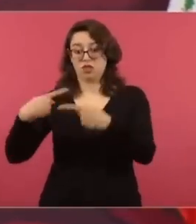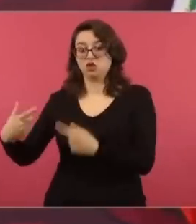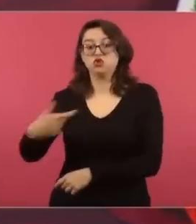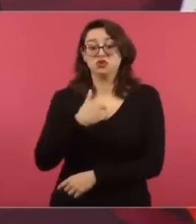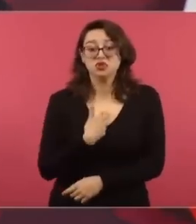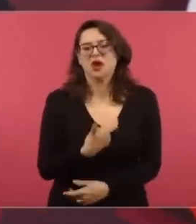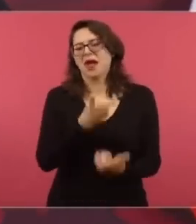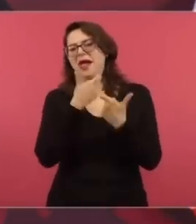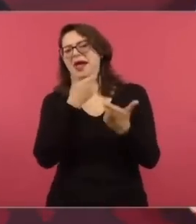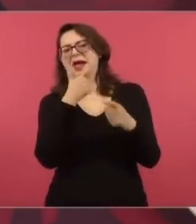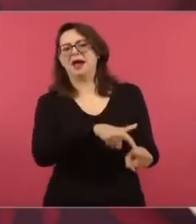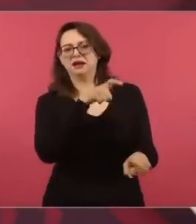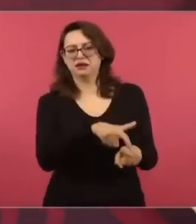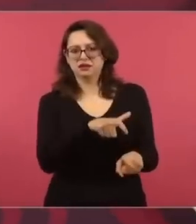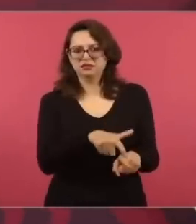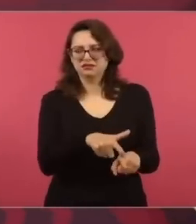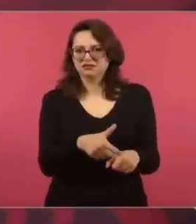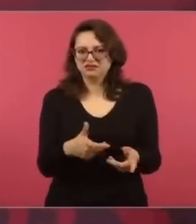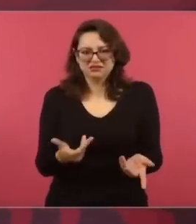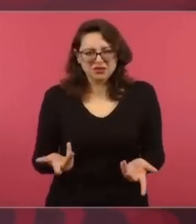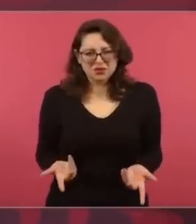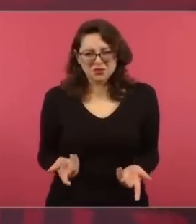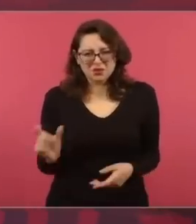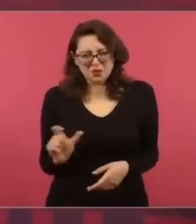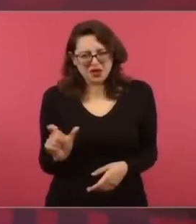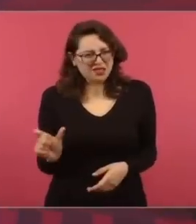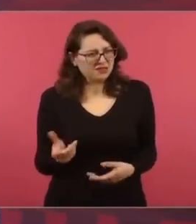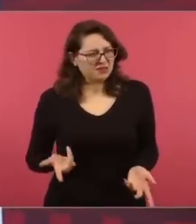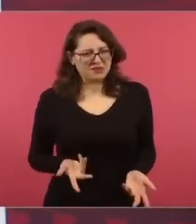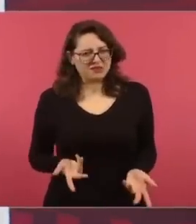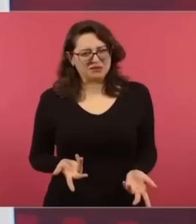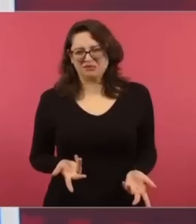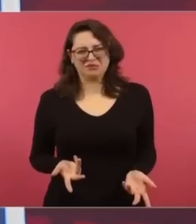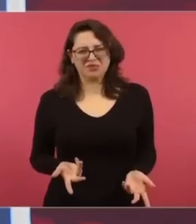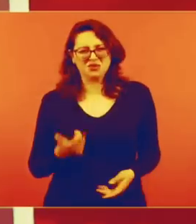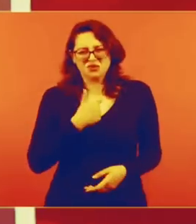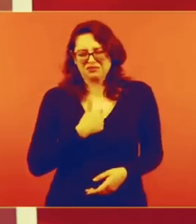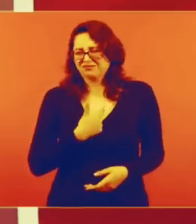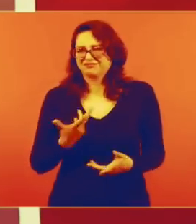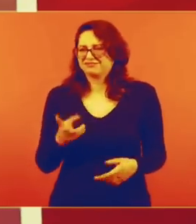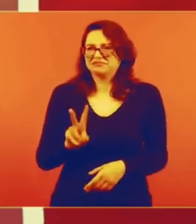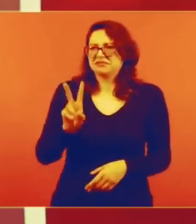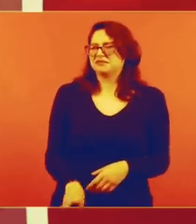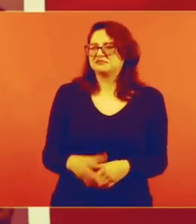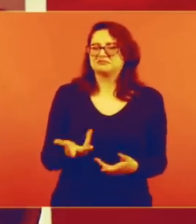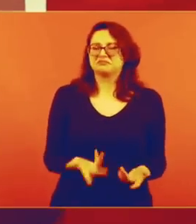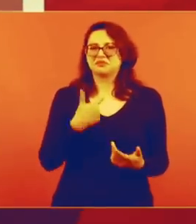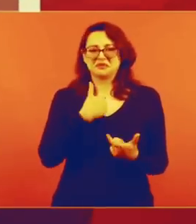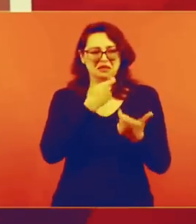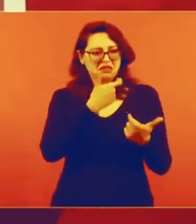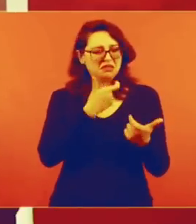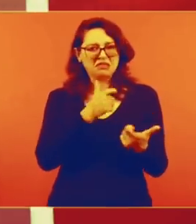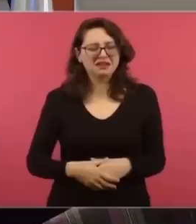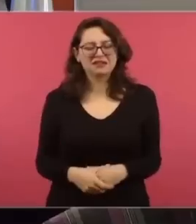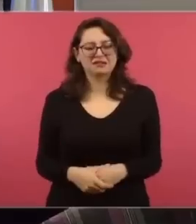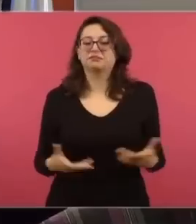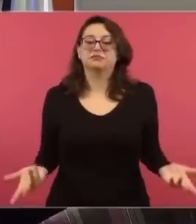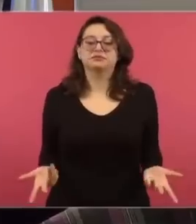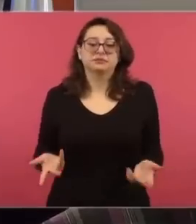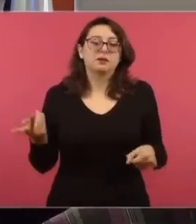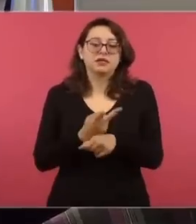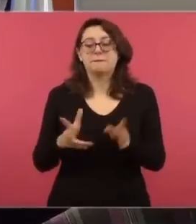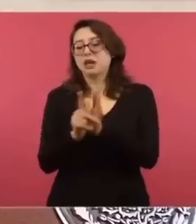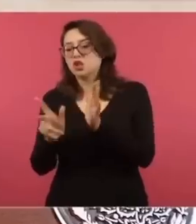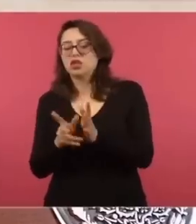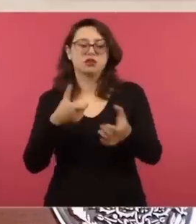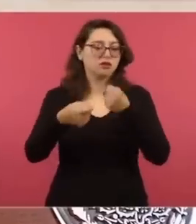Y todos, todos, Pero yo no culpo a los conductores de radio y televisión. No, son los dueños de los medios, los que